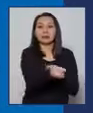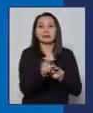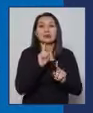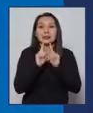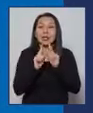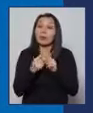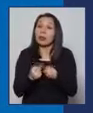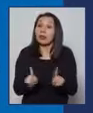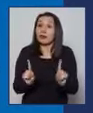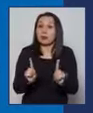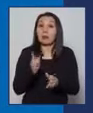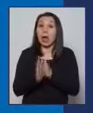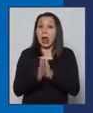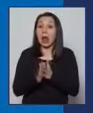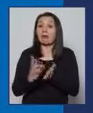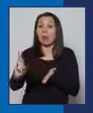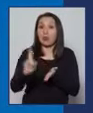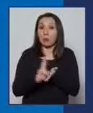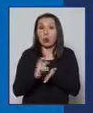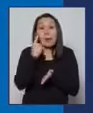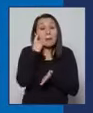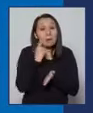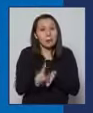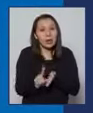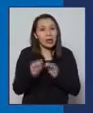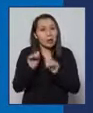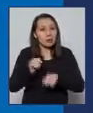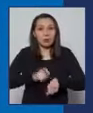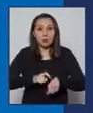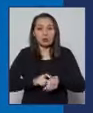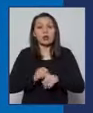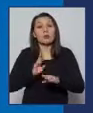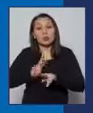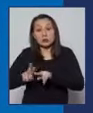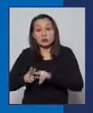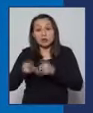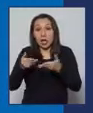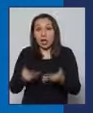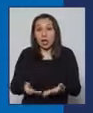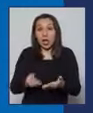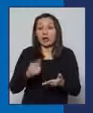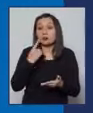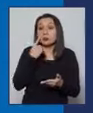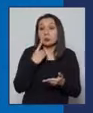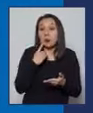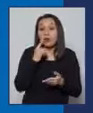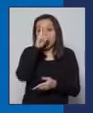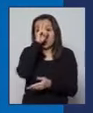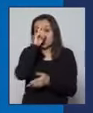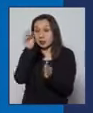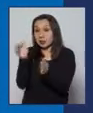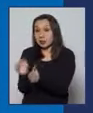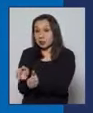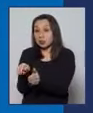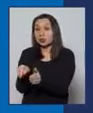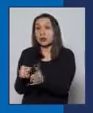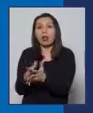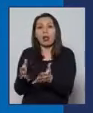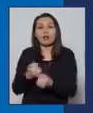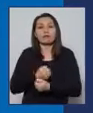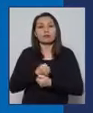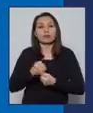es una técnica que va a acelerar el proceso, pero en la misma manera que estamos implementando esta técnica en la atención primaria, estamos